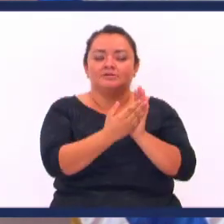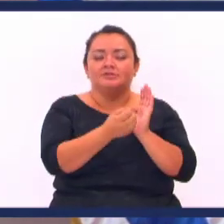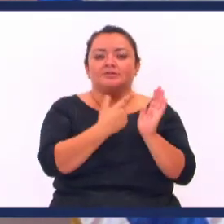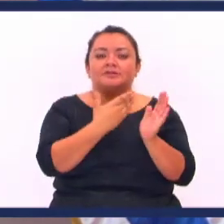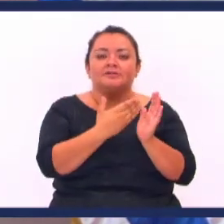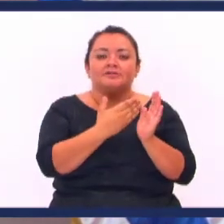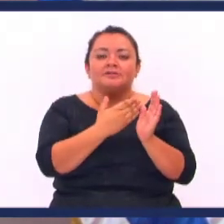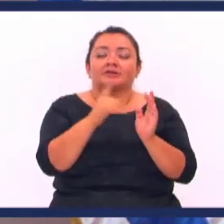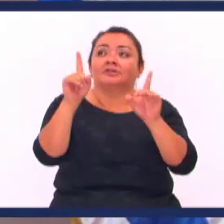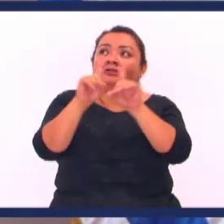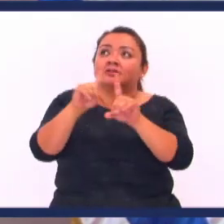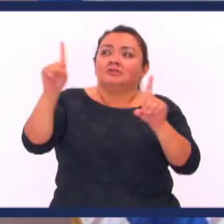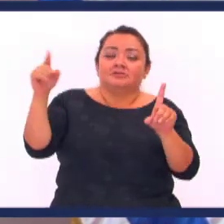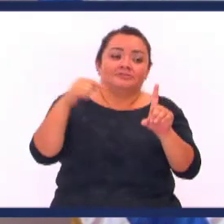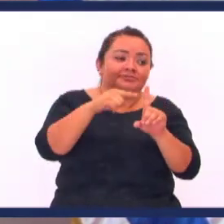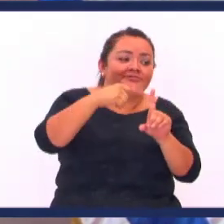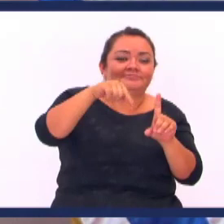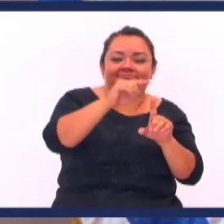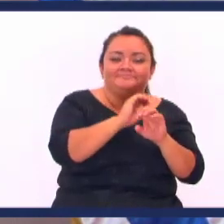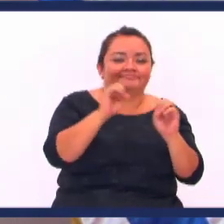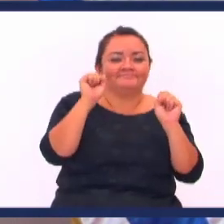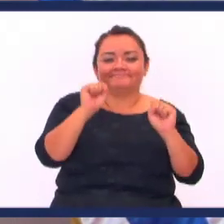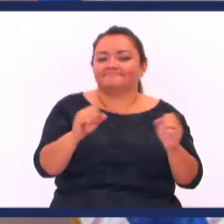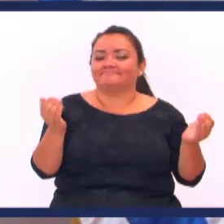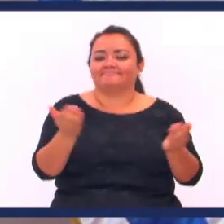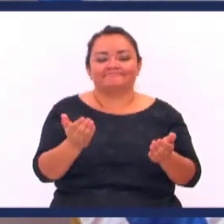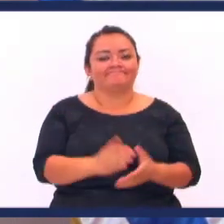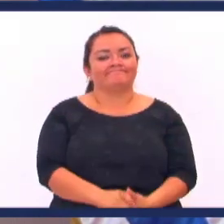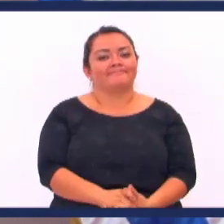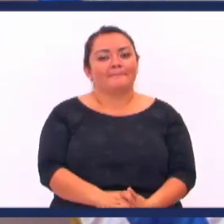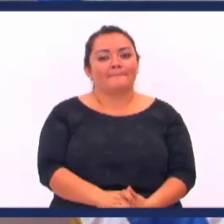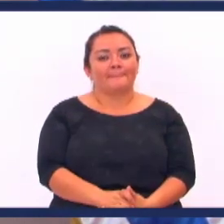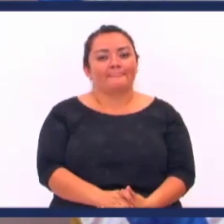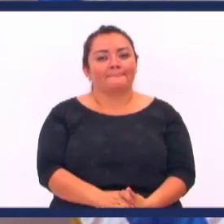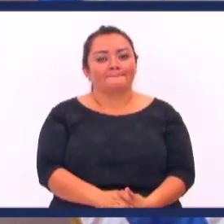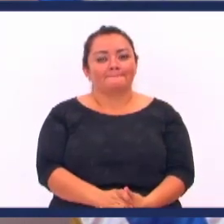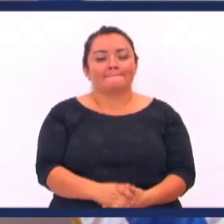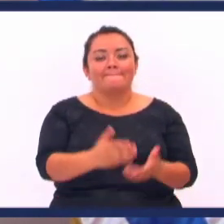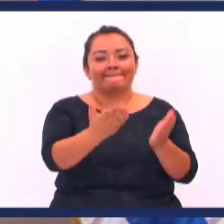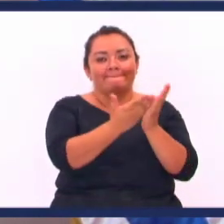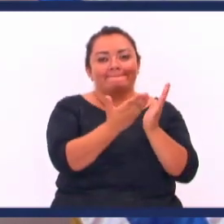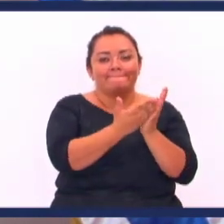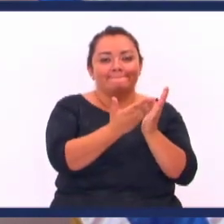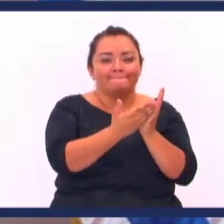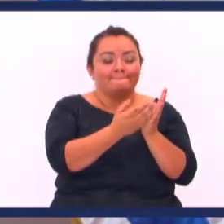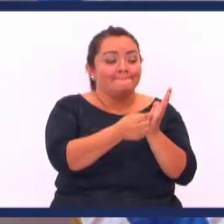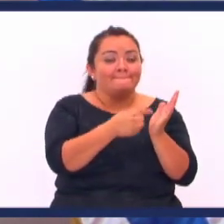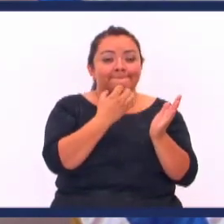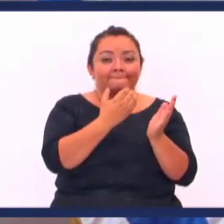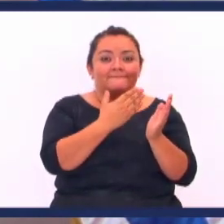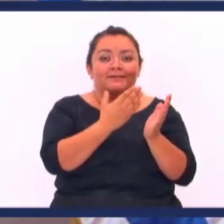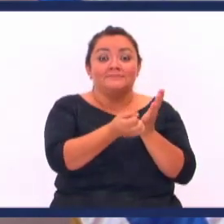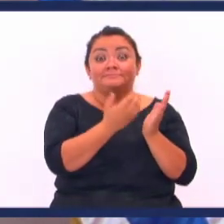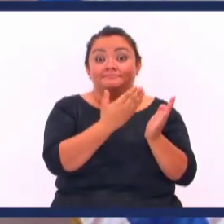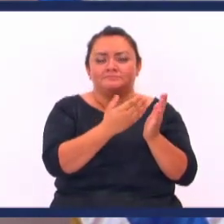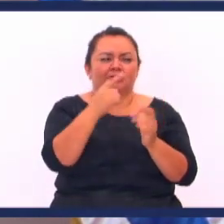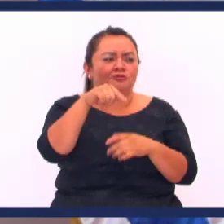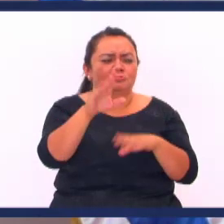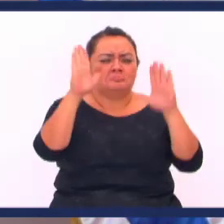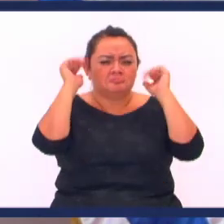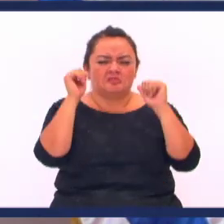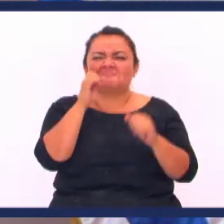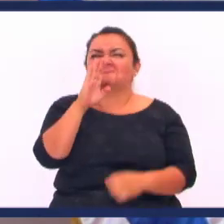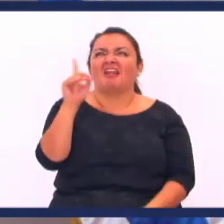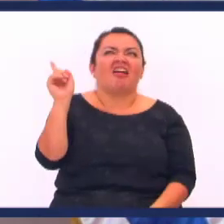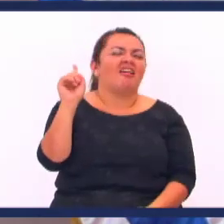Biblia dice Separado de mí Nada podéis hacer La Biblia dice Dice el necio En su corazón No hay Dios ¿Sabes cómo te